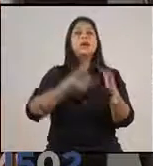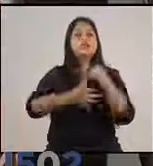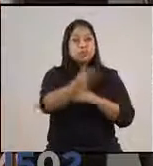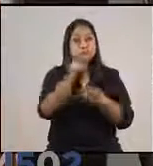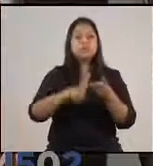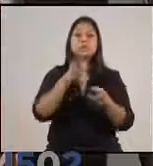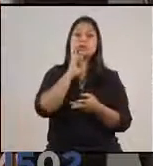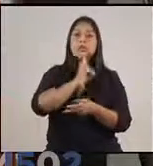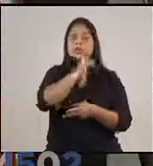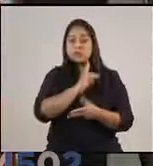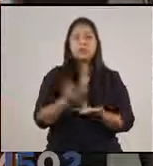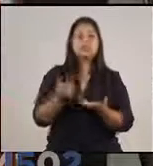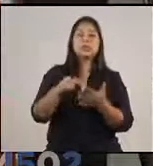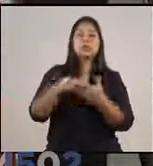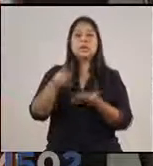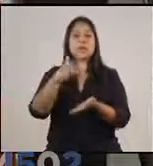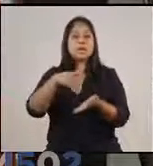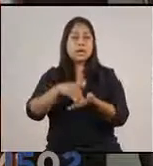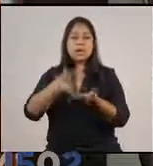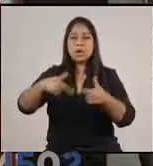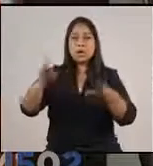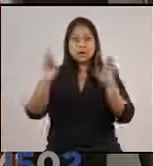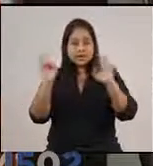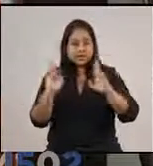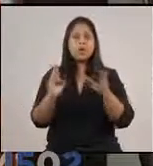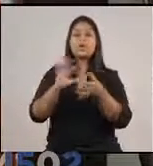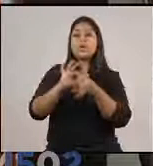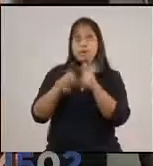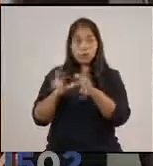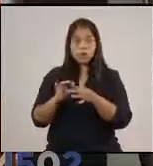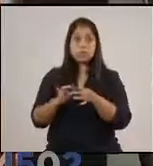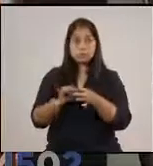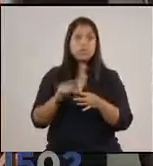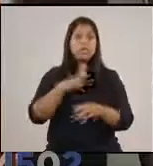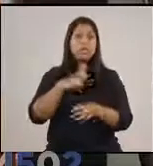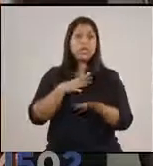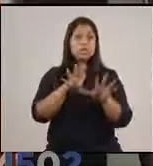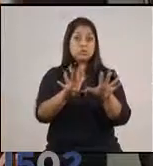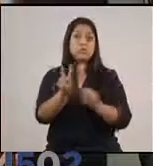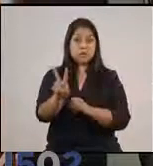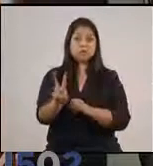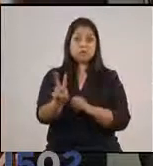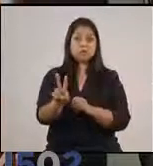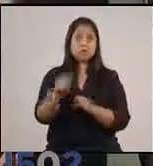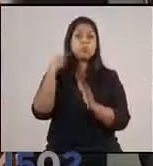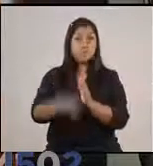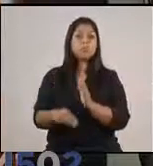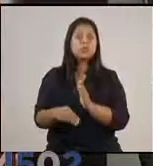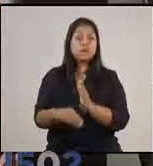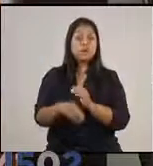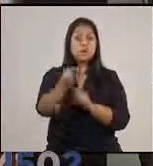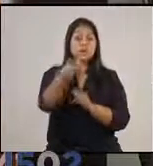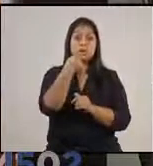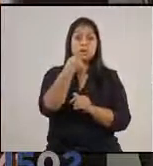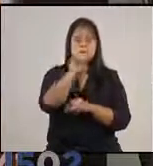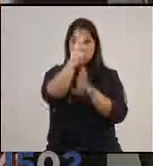restaurantes, centros de recreación y deporte. Hay 92 sanciones por incumplimiento del tablero de alertas. Si